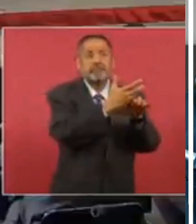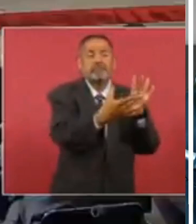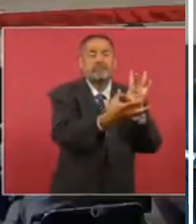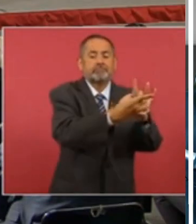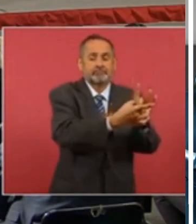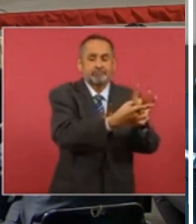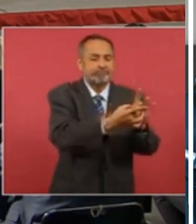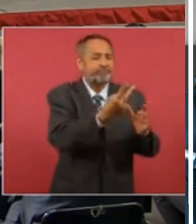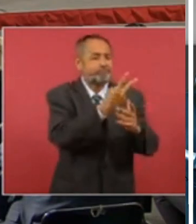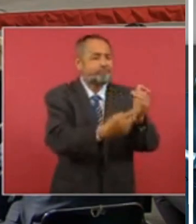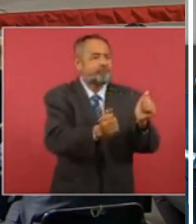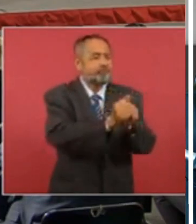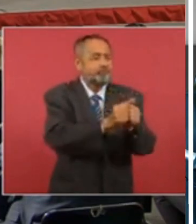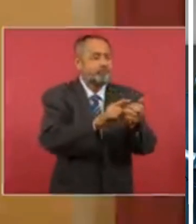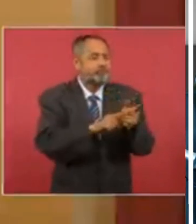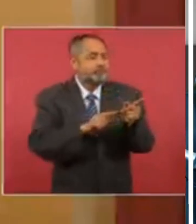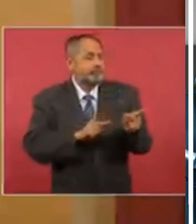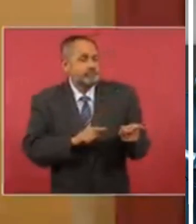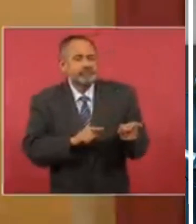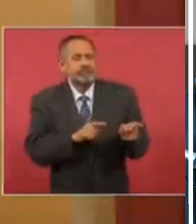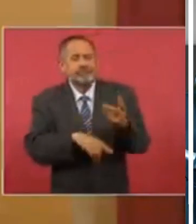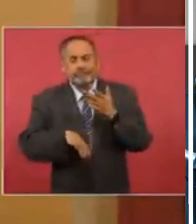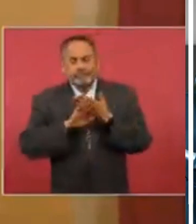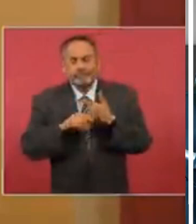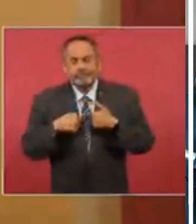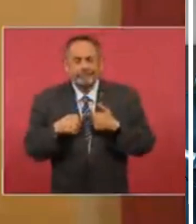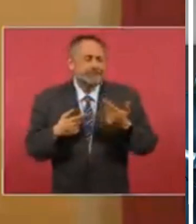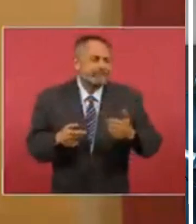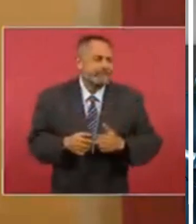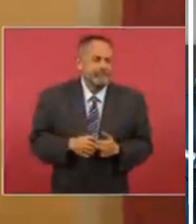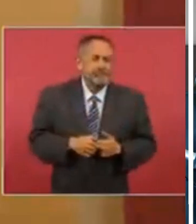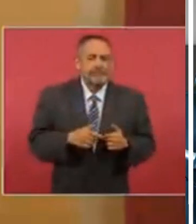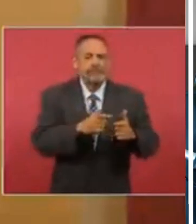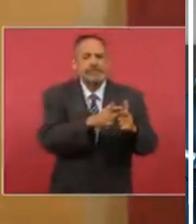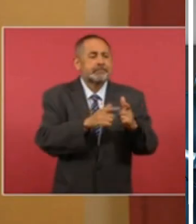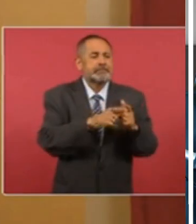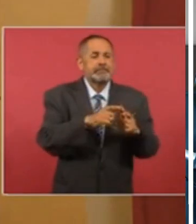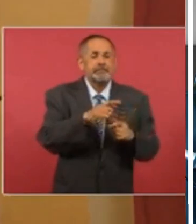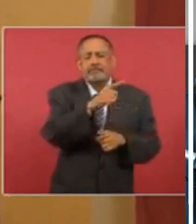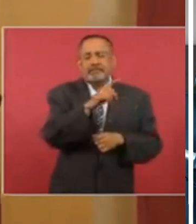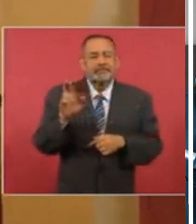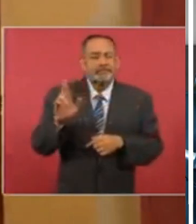los legisladores del partido republicano